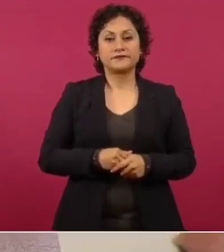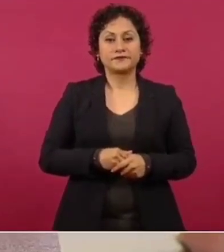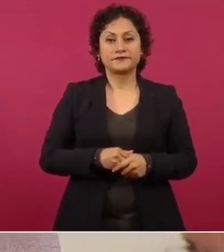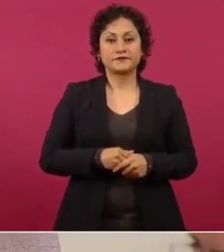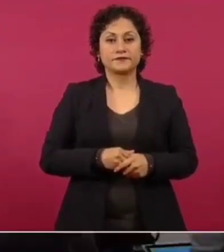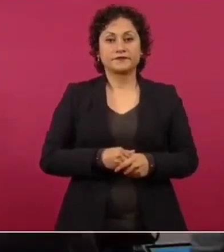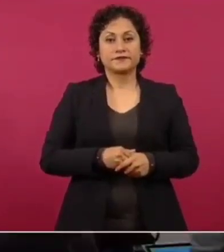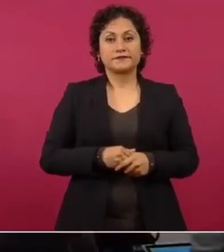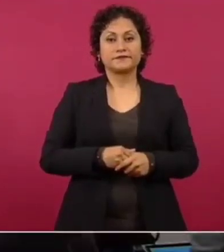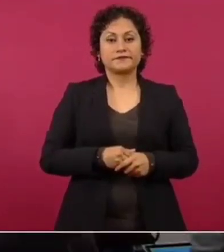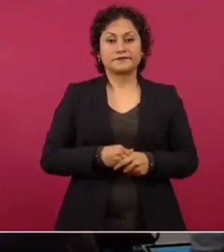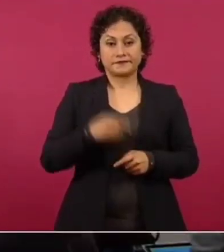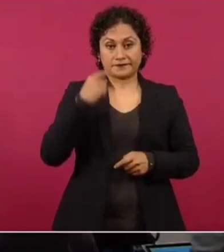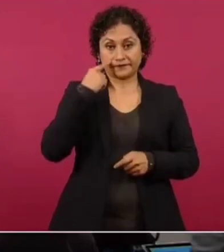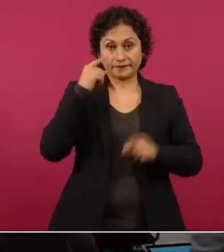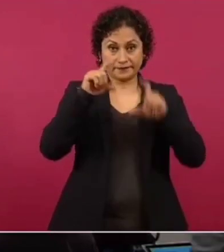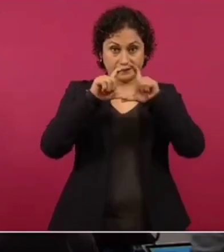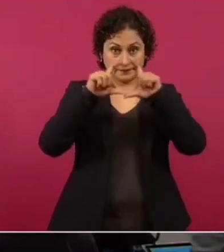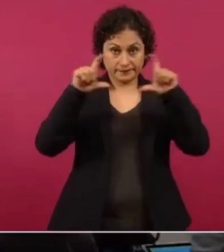Miren, allá arriba.